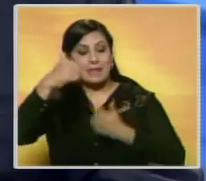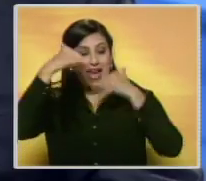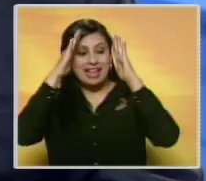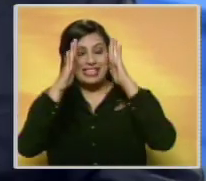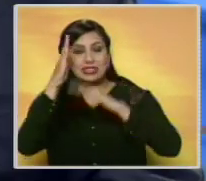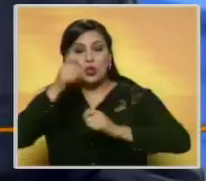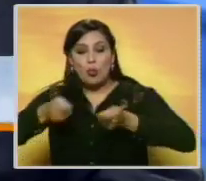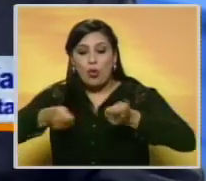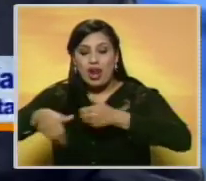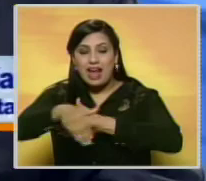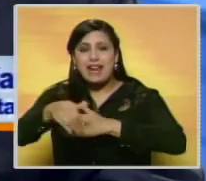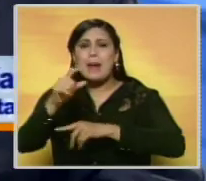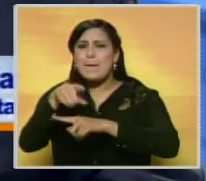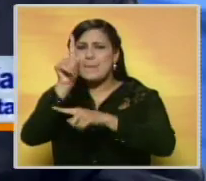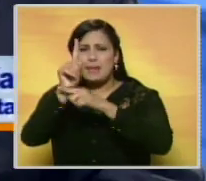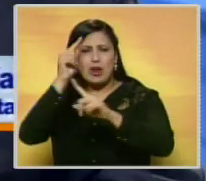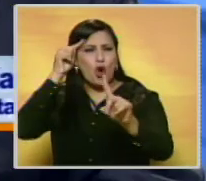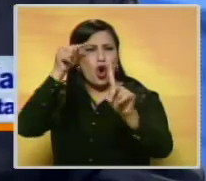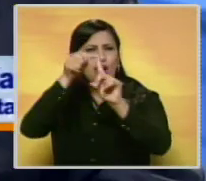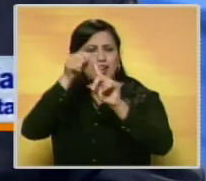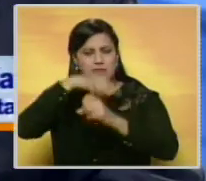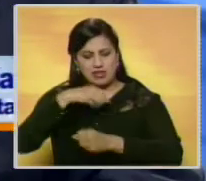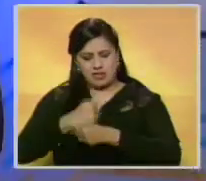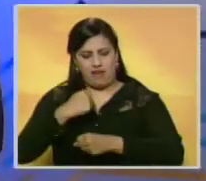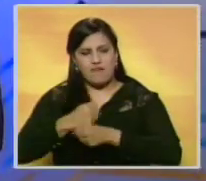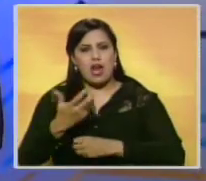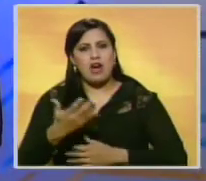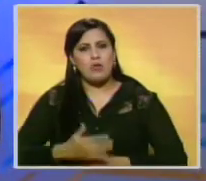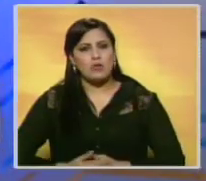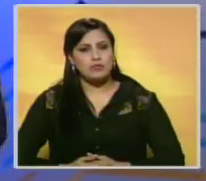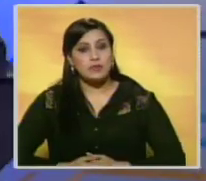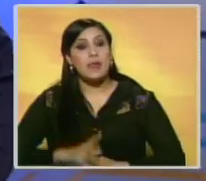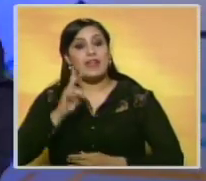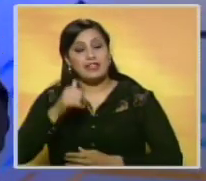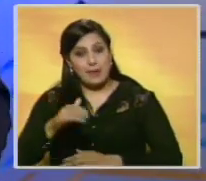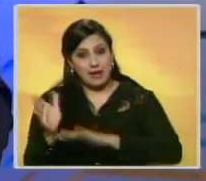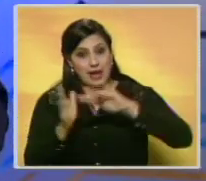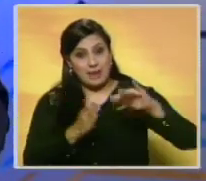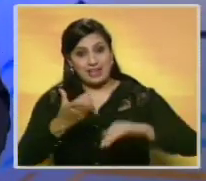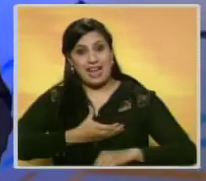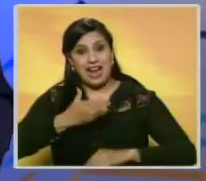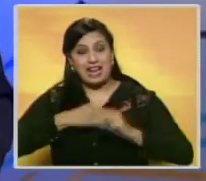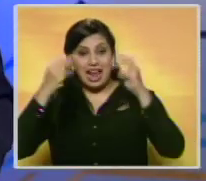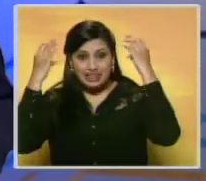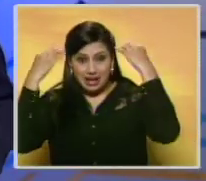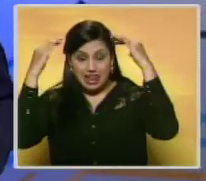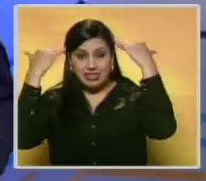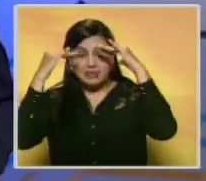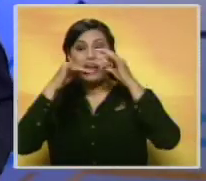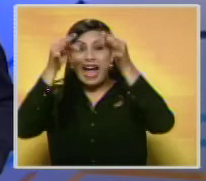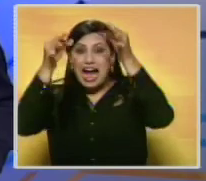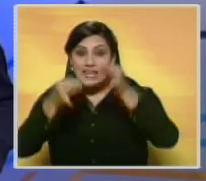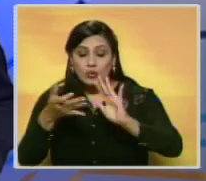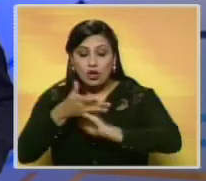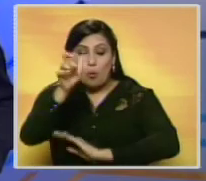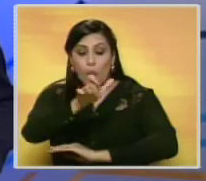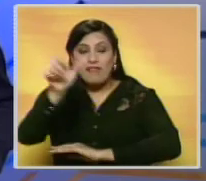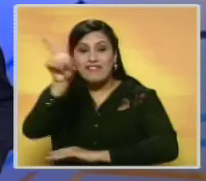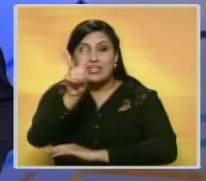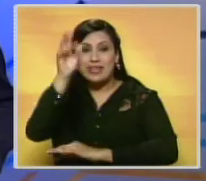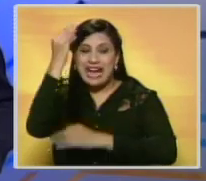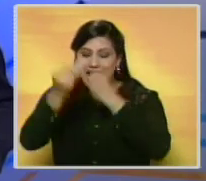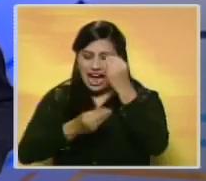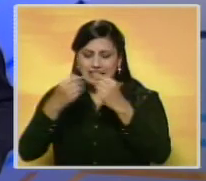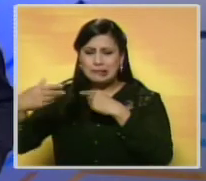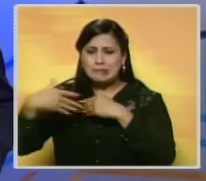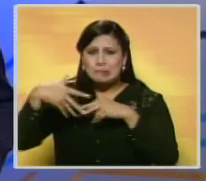economía informal son los principales objetivos de su gestión. El alcalde metropolitano de Caracas, Antonio Ledesma, aseguró que el pueblo venezolano está